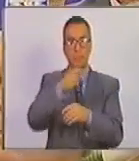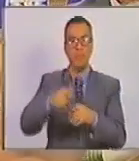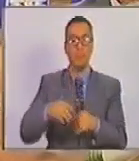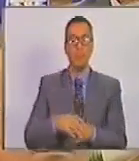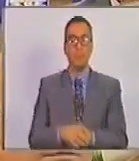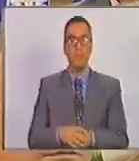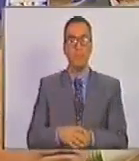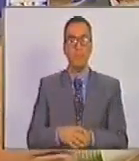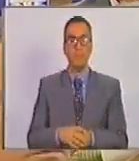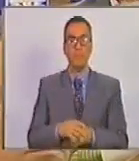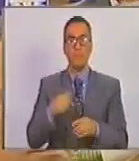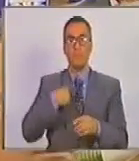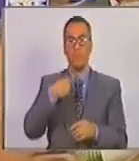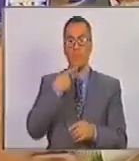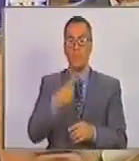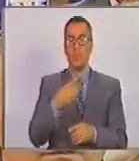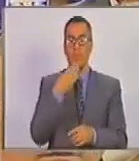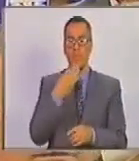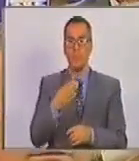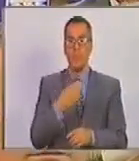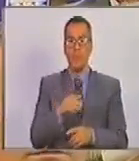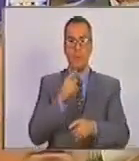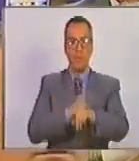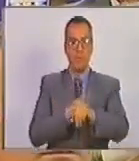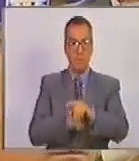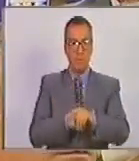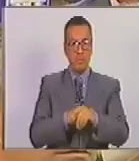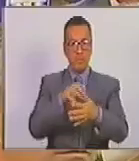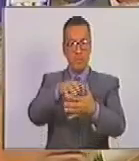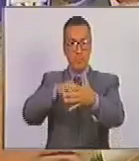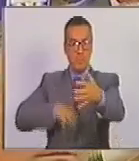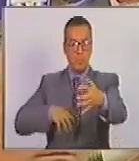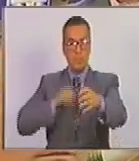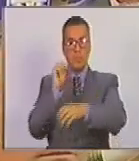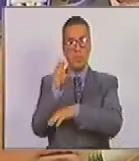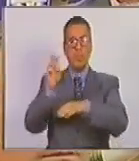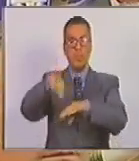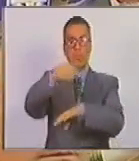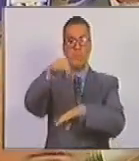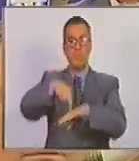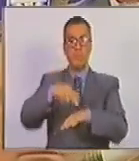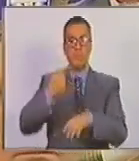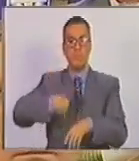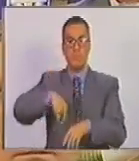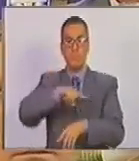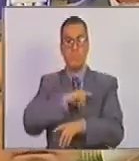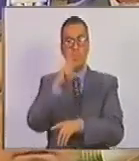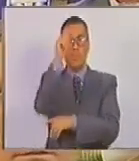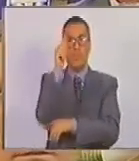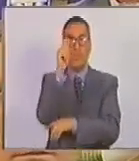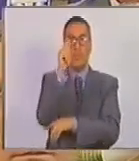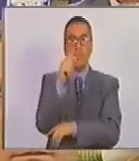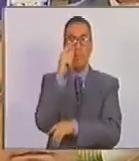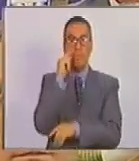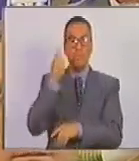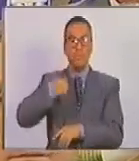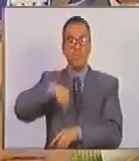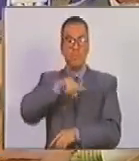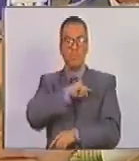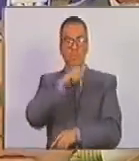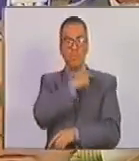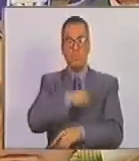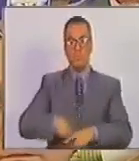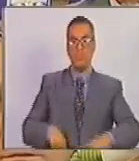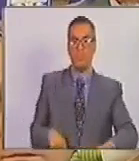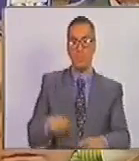¿Ves? ¿Qué es lo que yo estoy pidiendo aquí a la mayoría de la Asamblea Nacional, a nuestros diputados, a nuestro presidente,